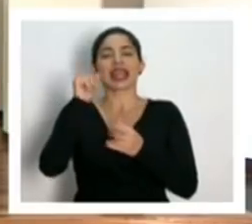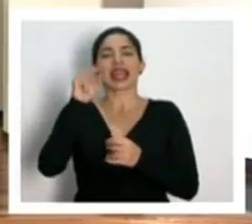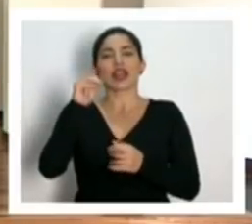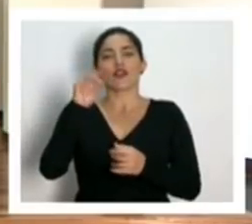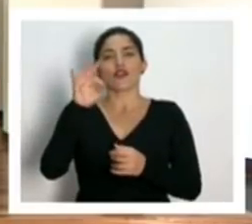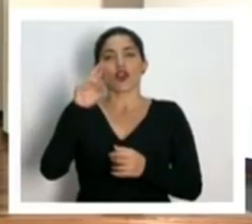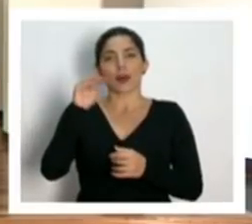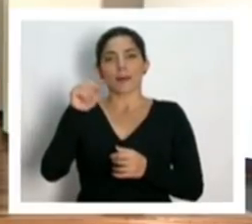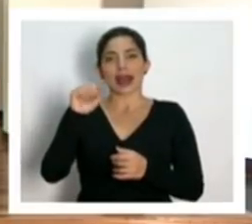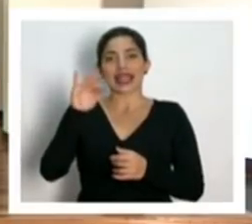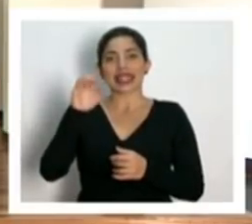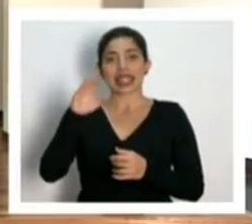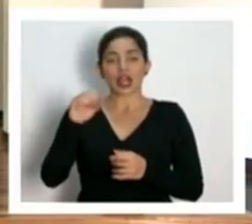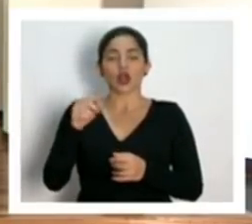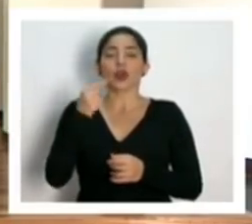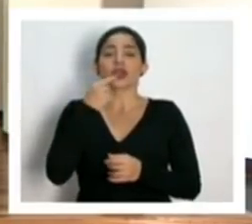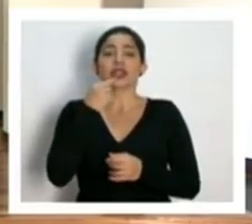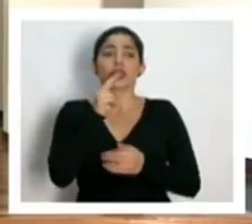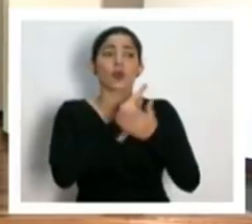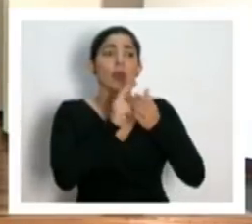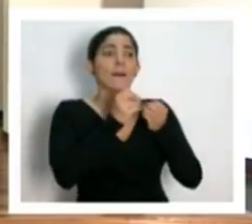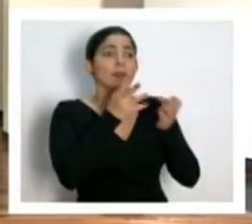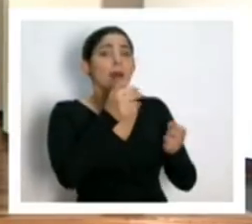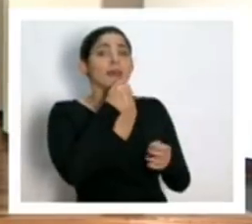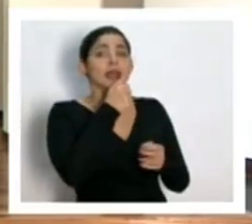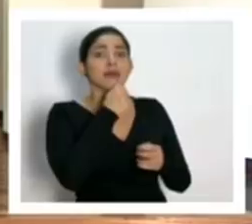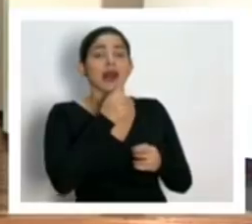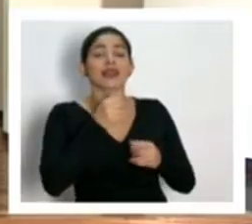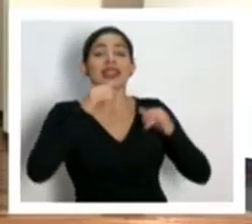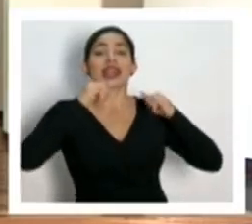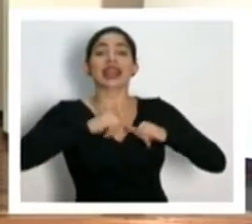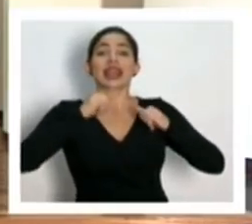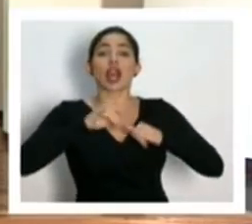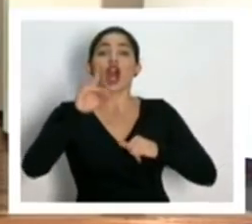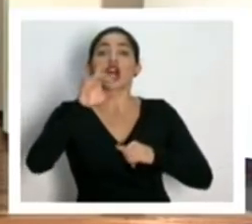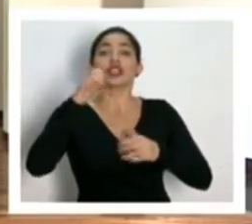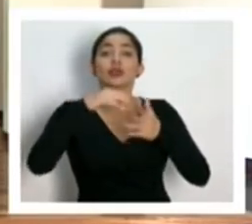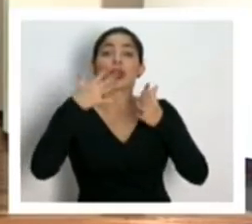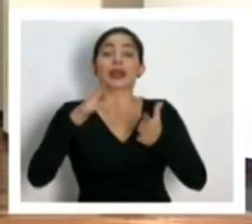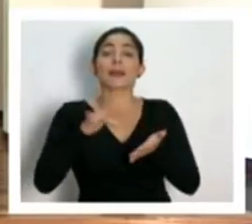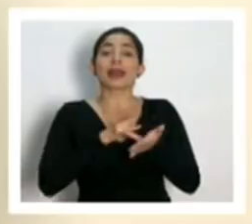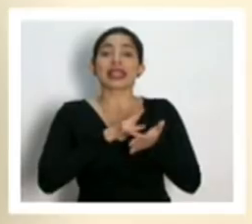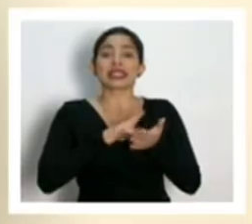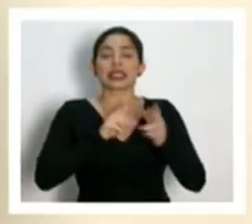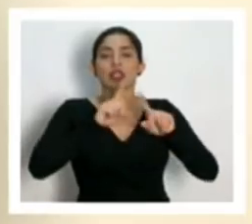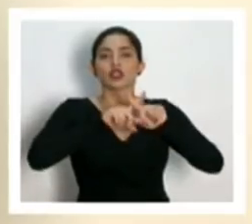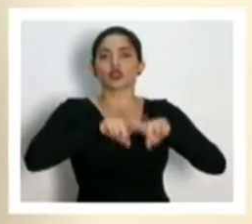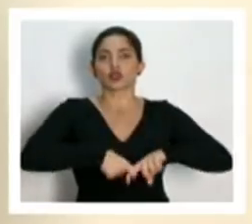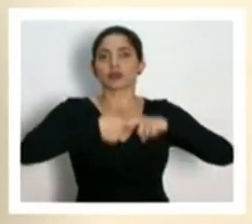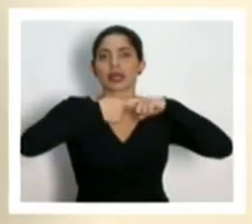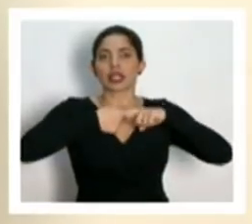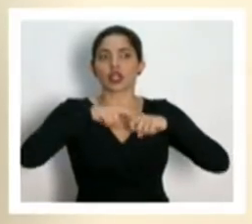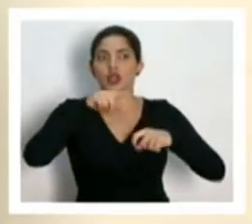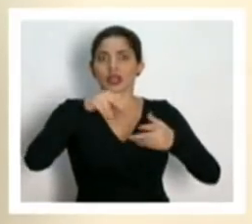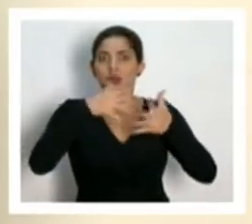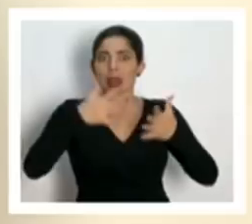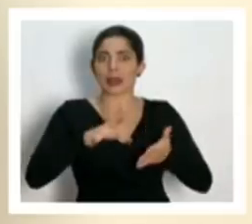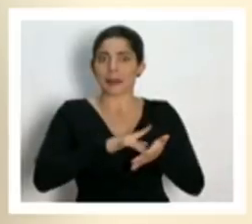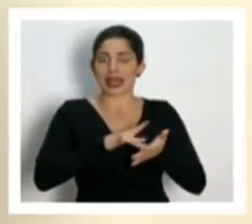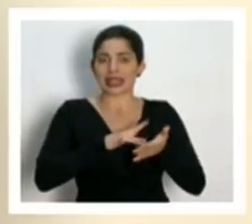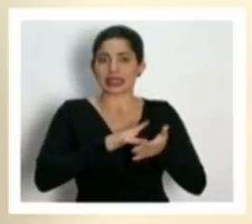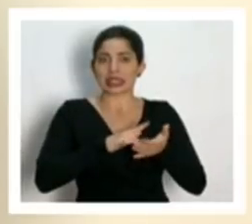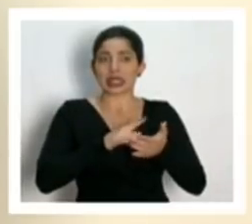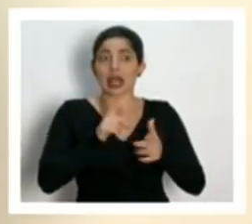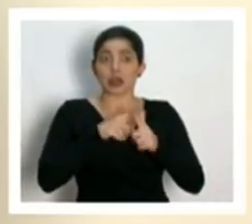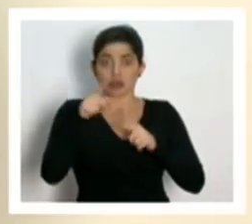las universidades públicas y privadas suspendieron el internado de 800 estudiantes de medicina. ¿Han pensado en llamarlos para que